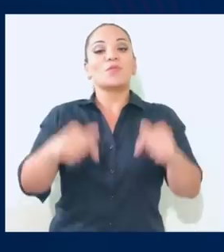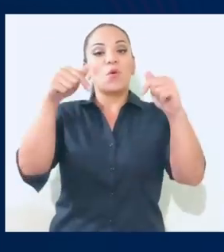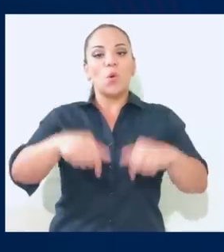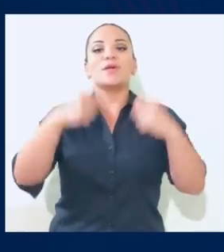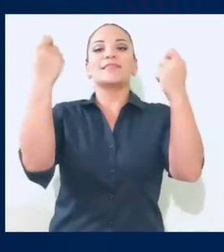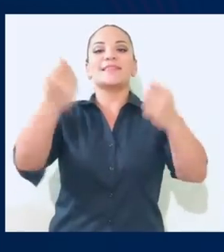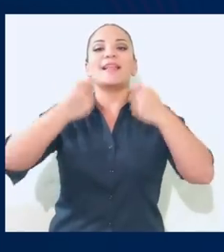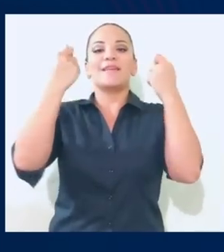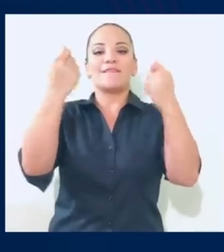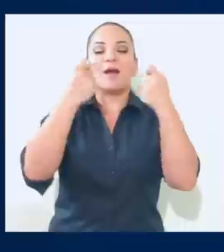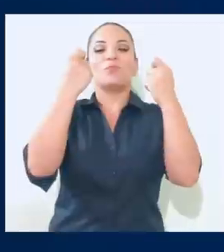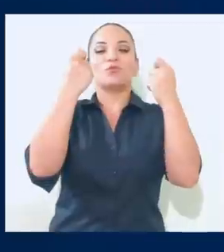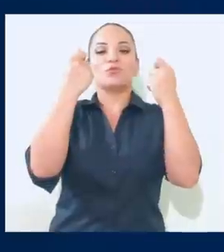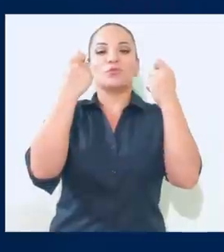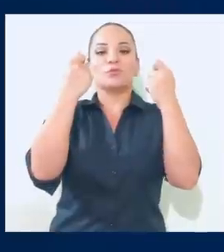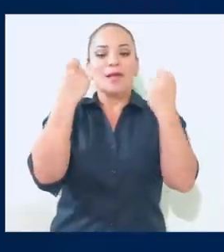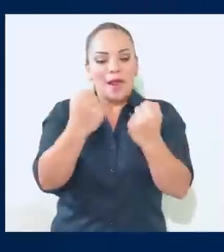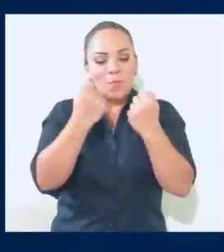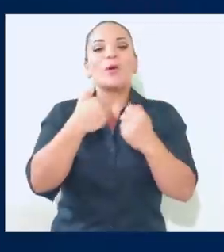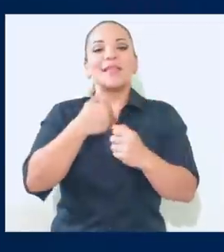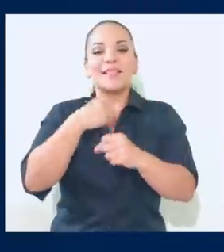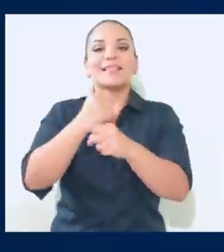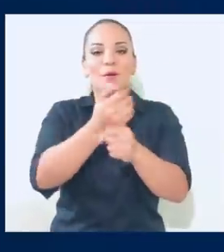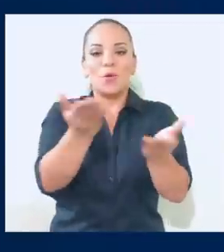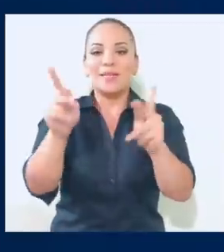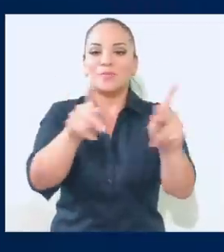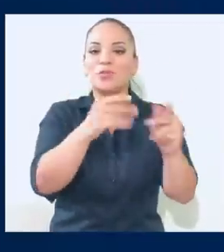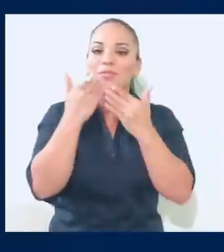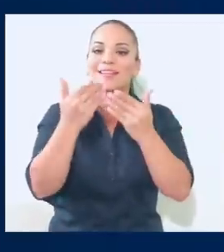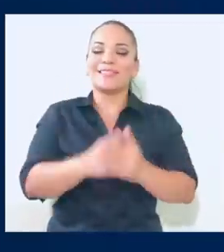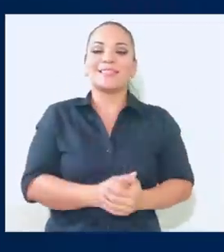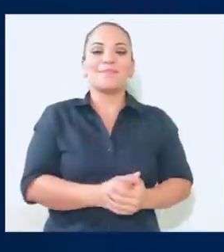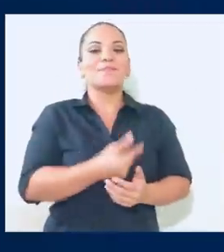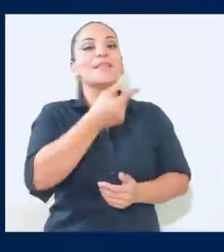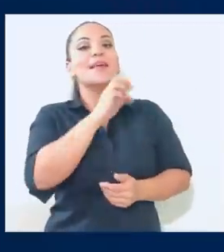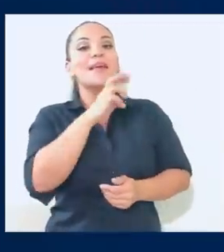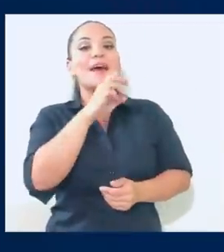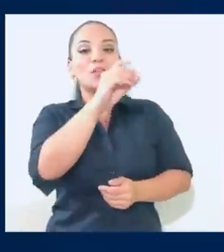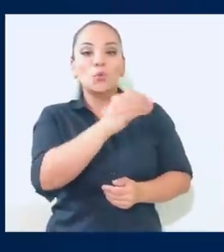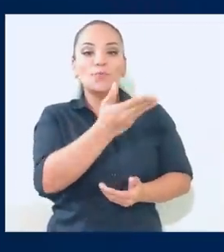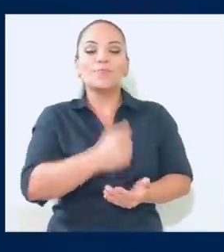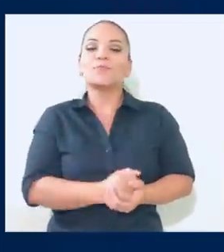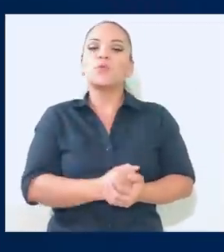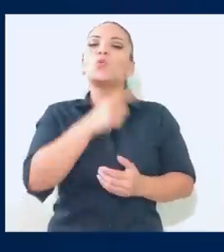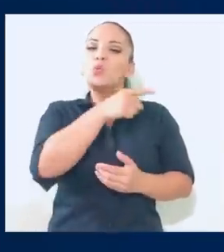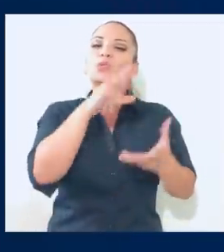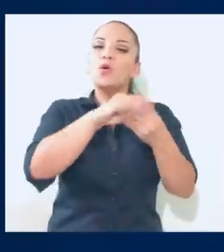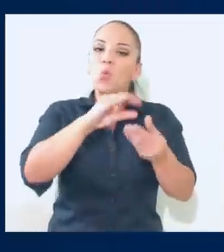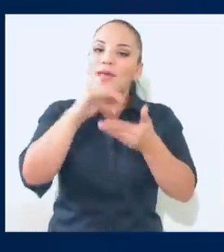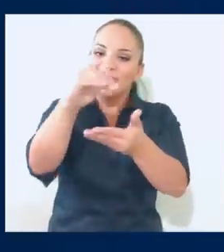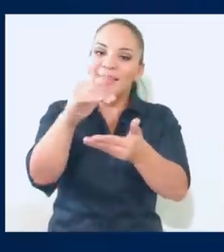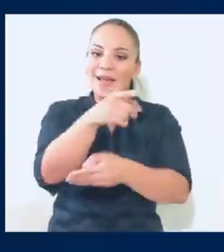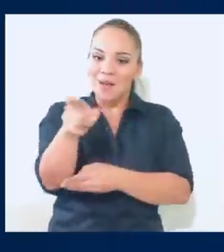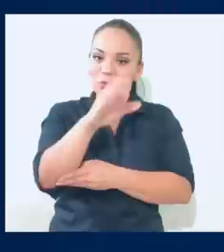celebramos el poder del trabajo de las personas. Muchas gracias. Don Gerardo, cuéntele a los